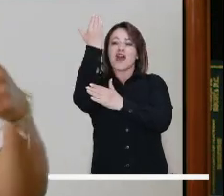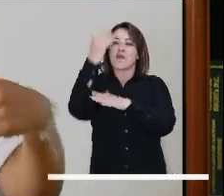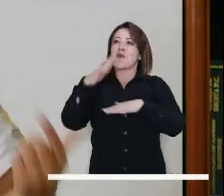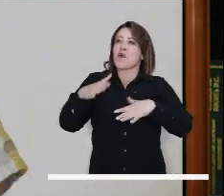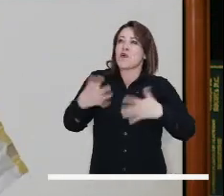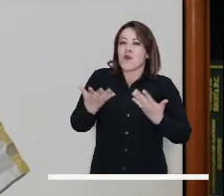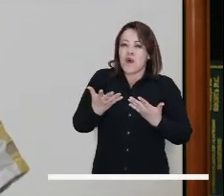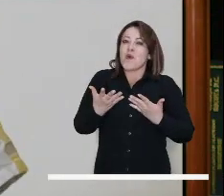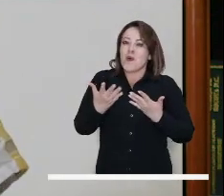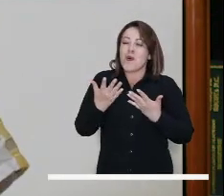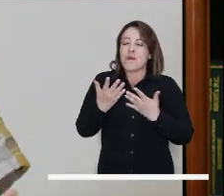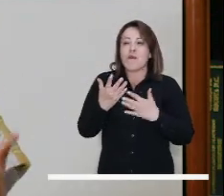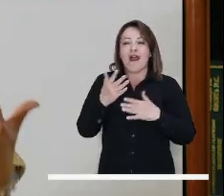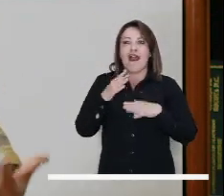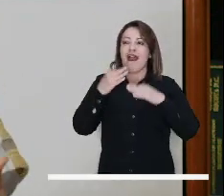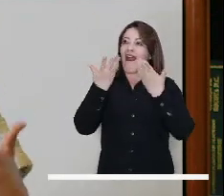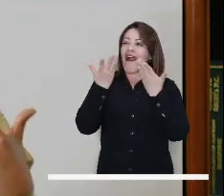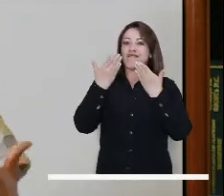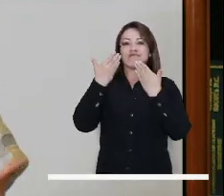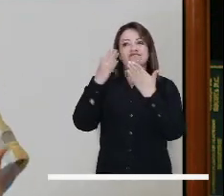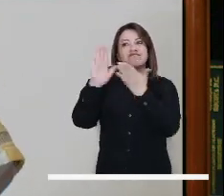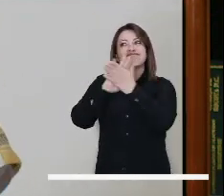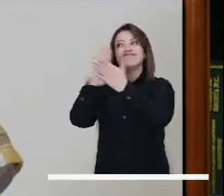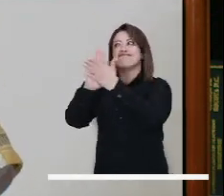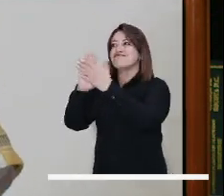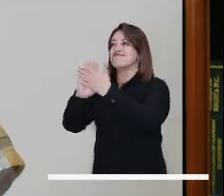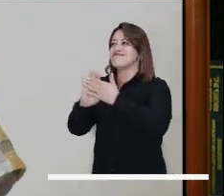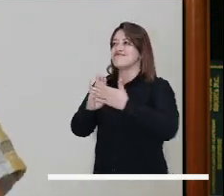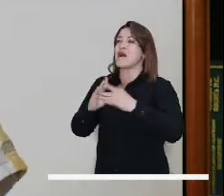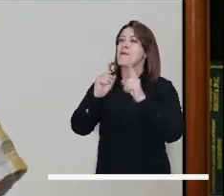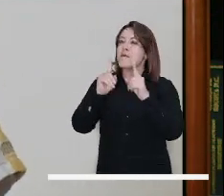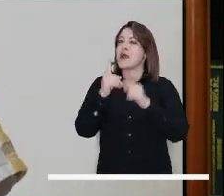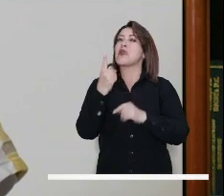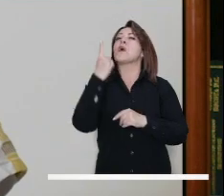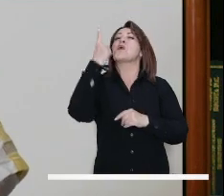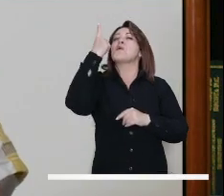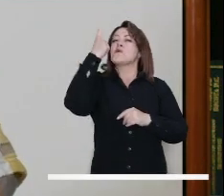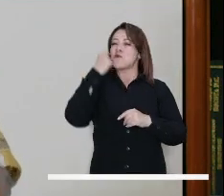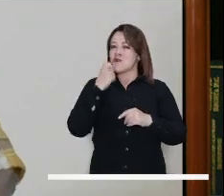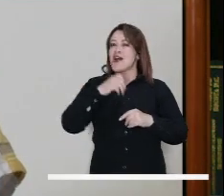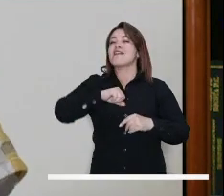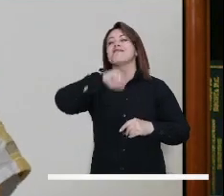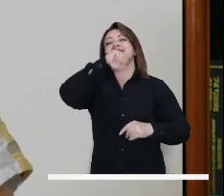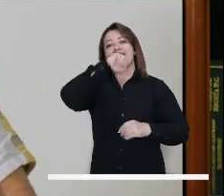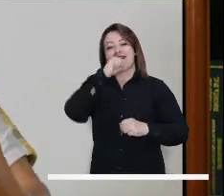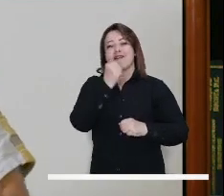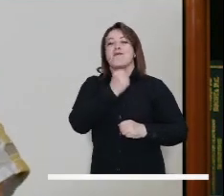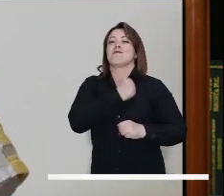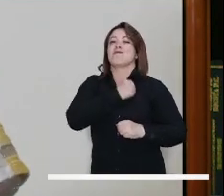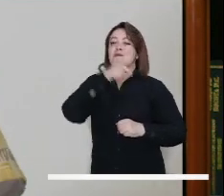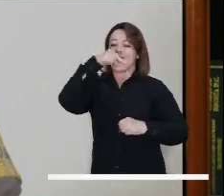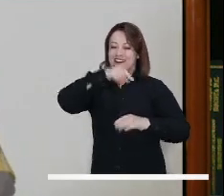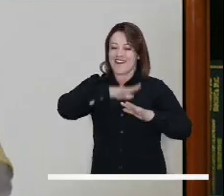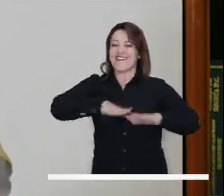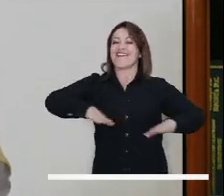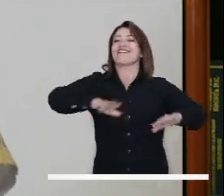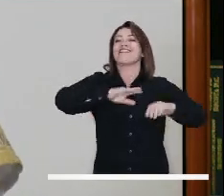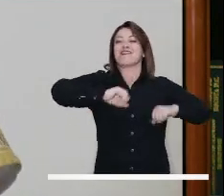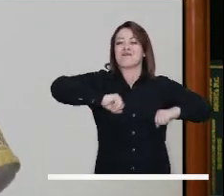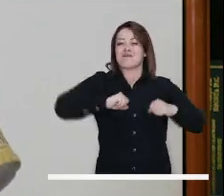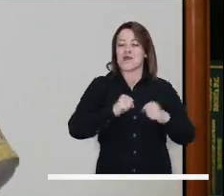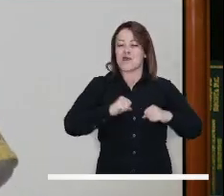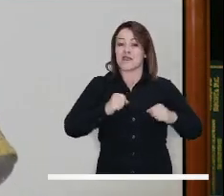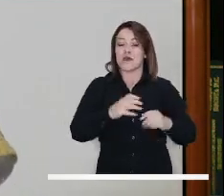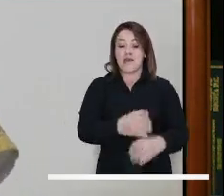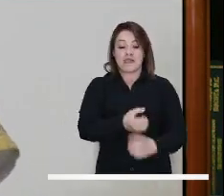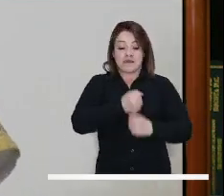qué es lo que nos hace únicos. Y en ese sentido, yo creo que nos hace falta más amor por lo nuestro. Tanto en